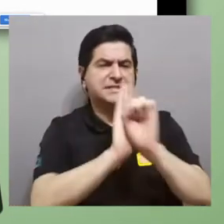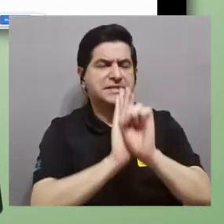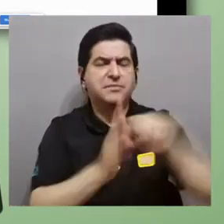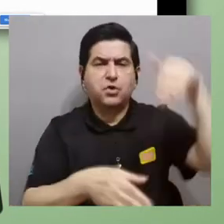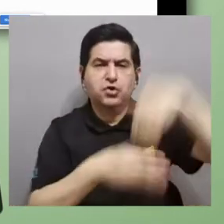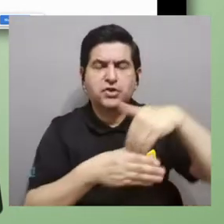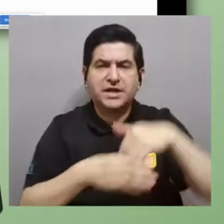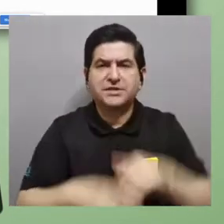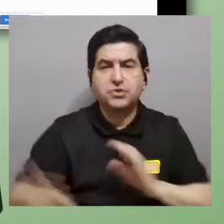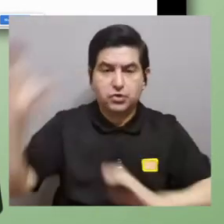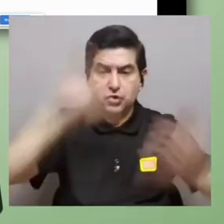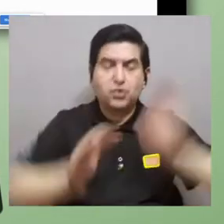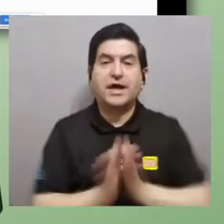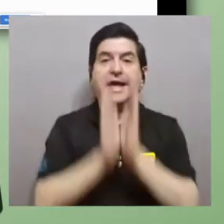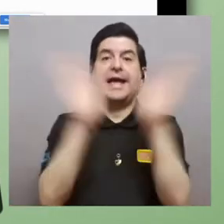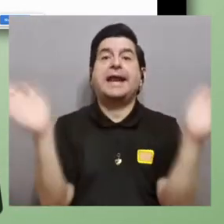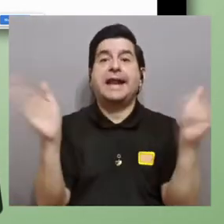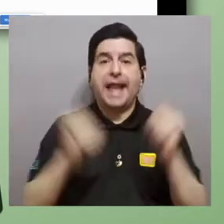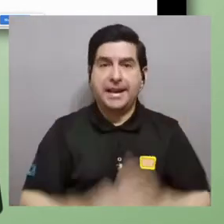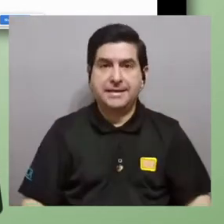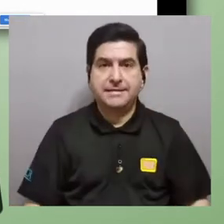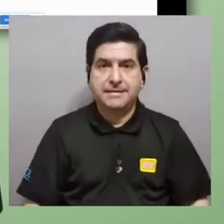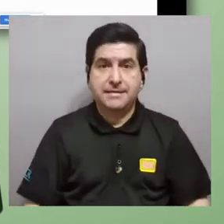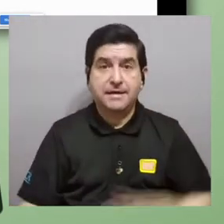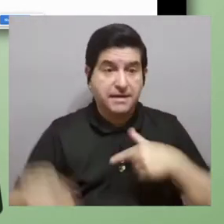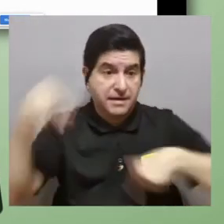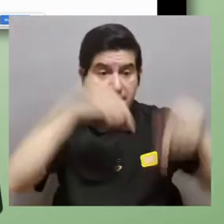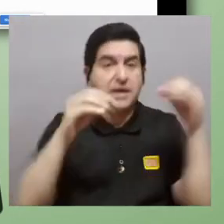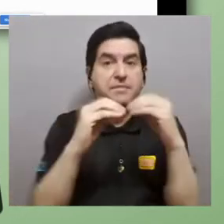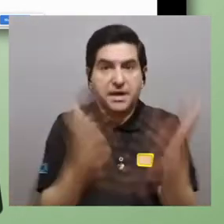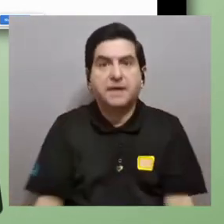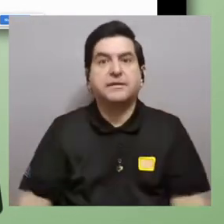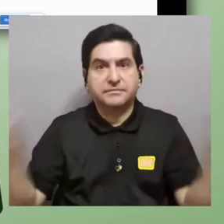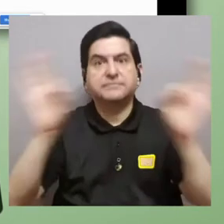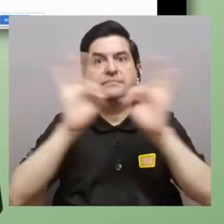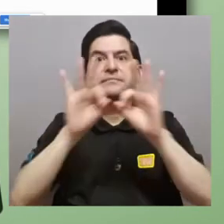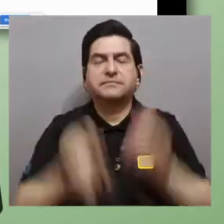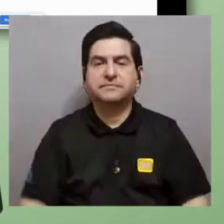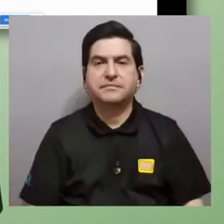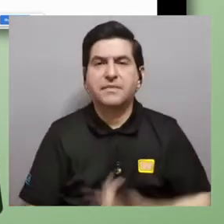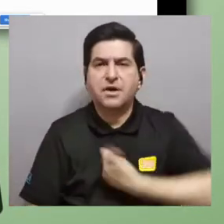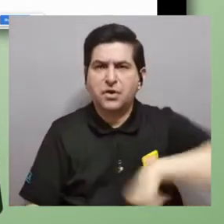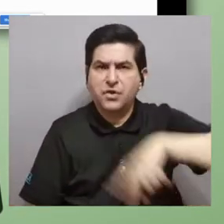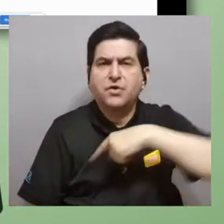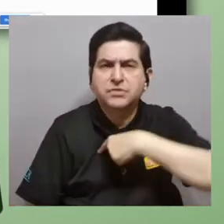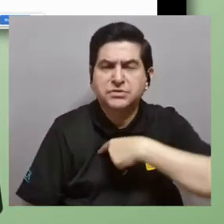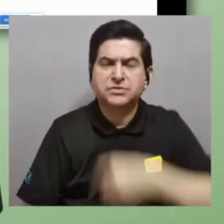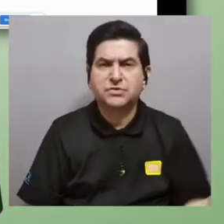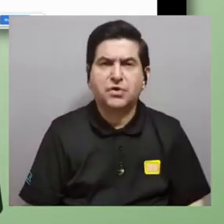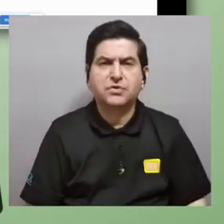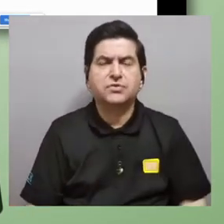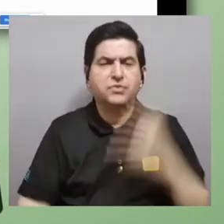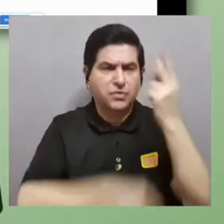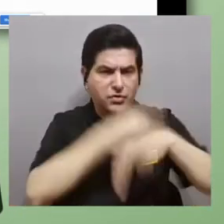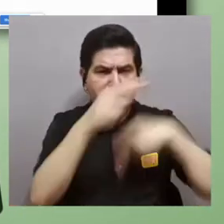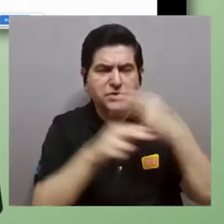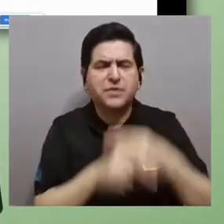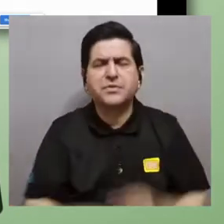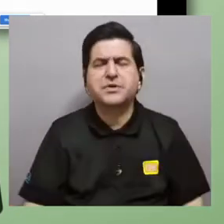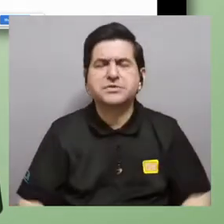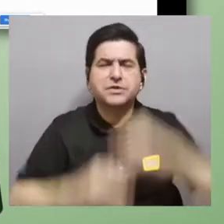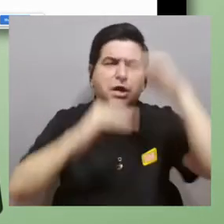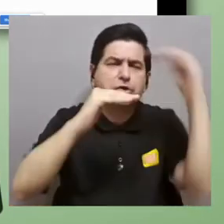el simbolismo en la ciencia en general y en química es todavía más importante porque nosotros habitamos el universo